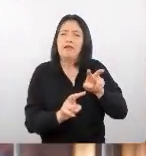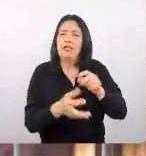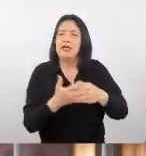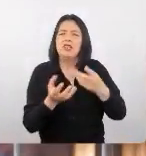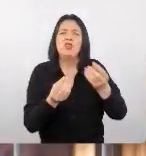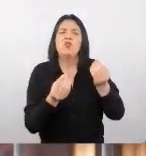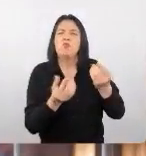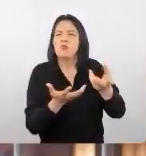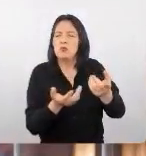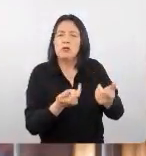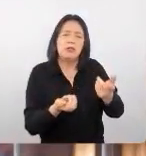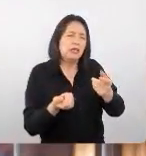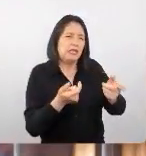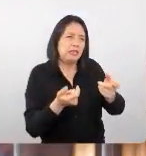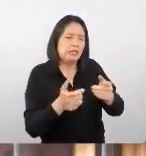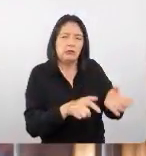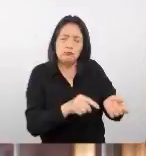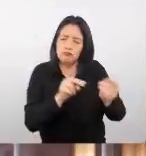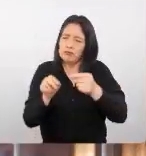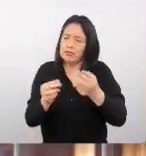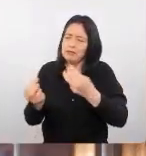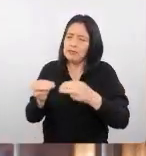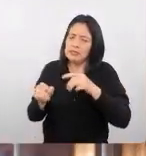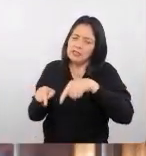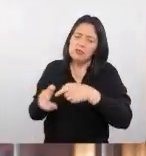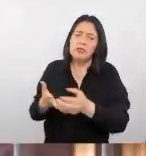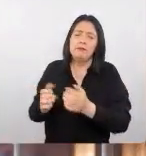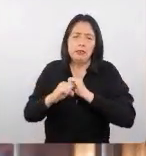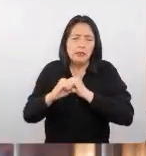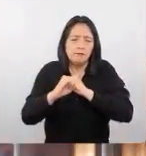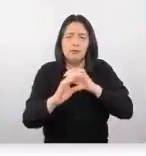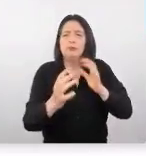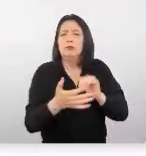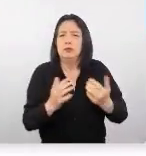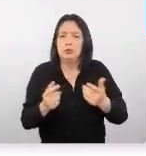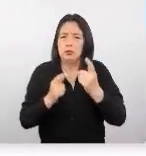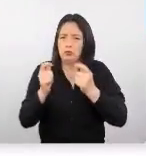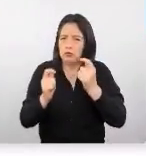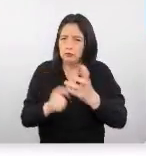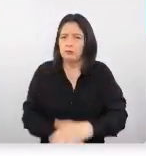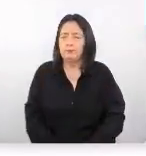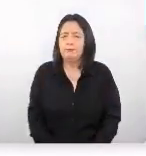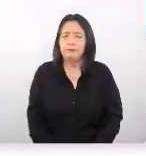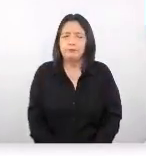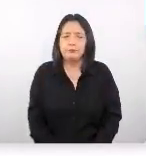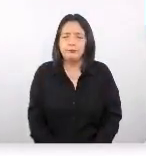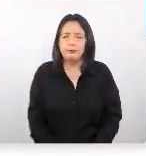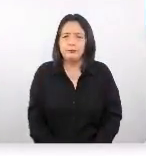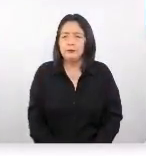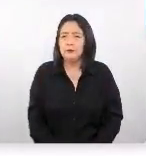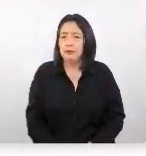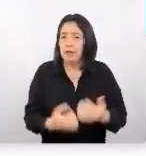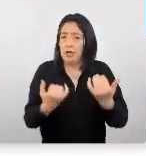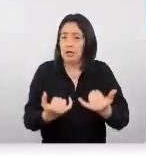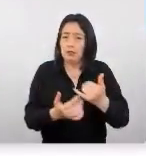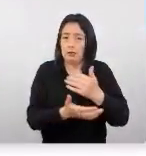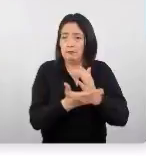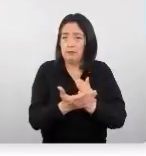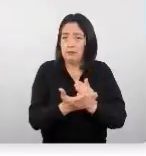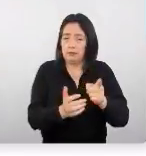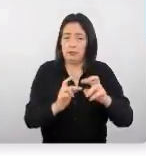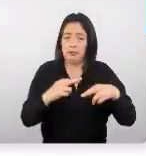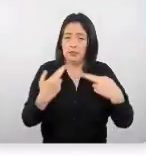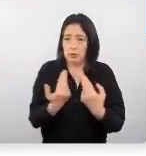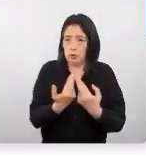dentro de nuestros mercados estratégicos para poder promocionar nuestro turismo. Durante esta primera parte de la